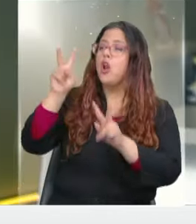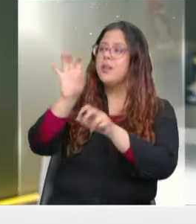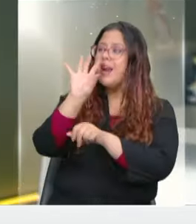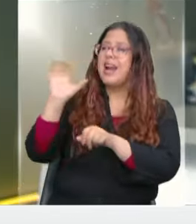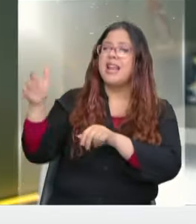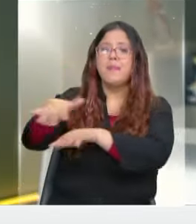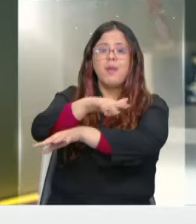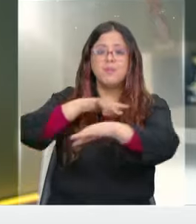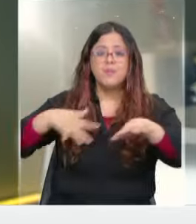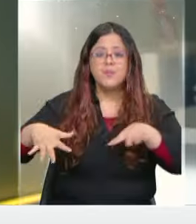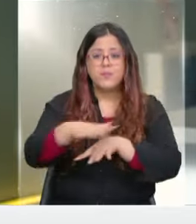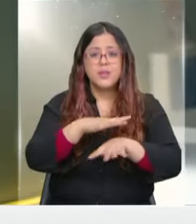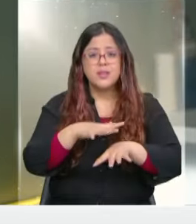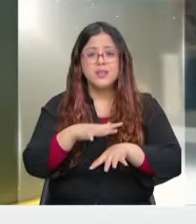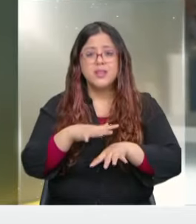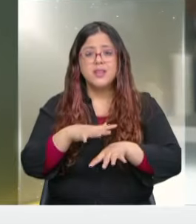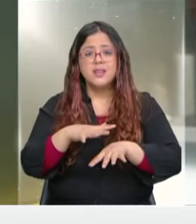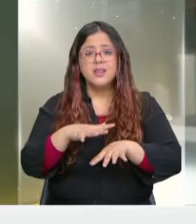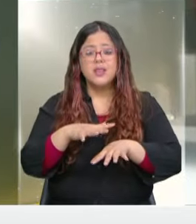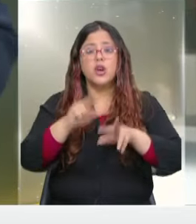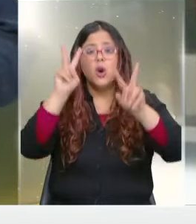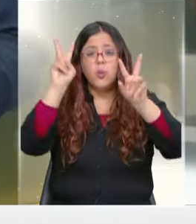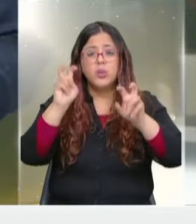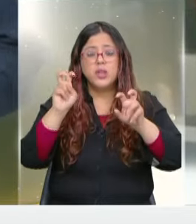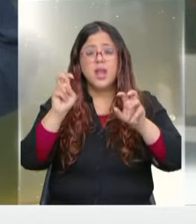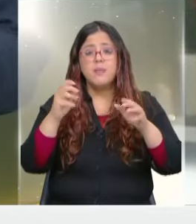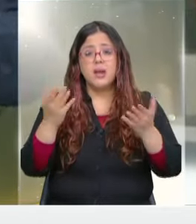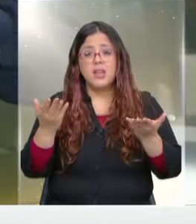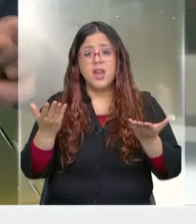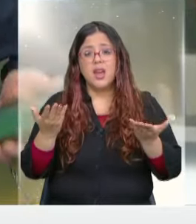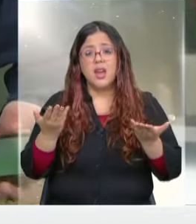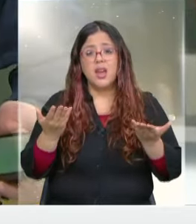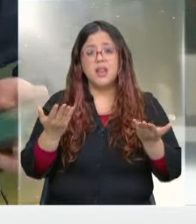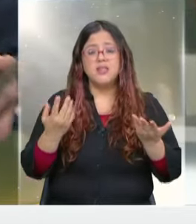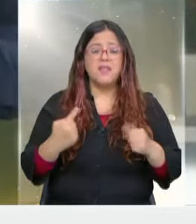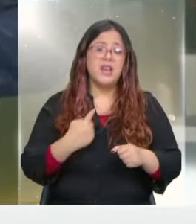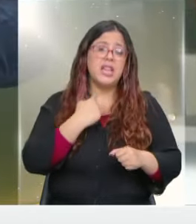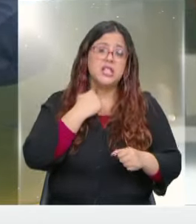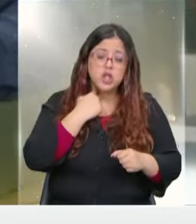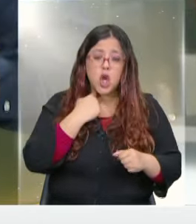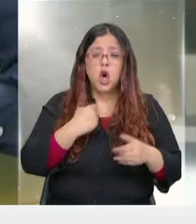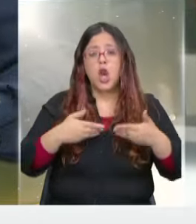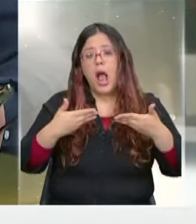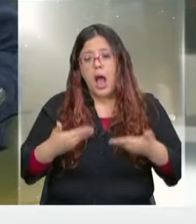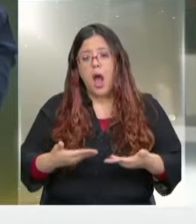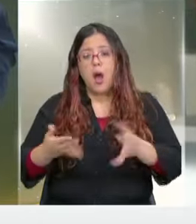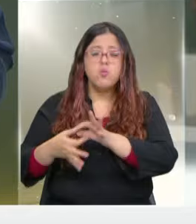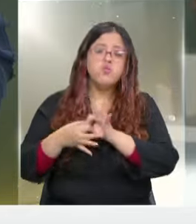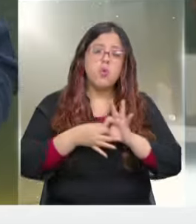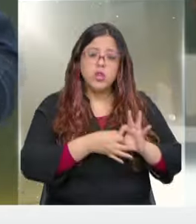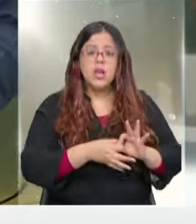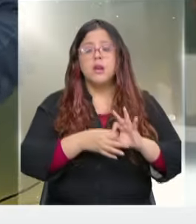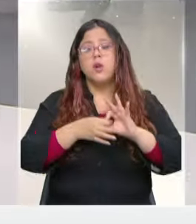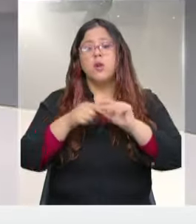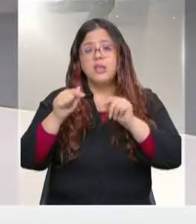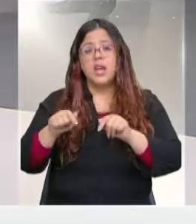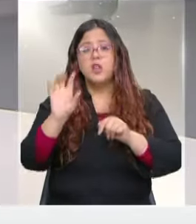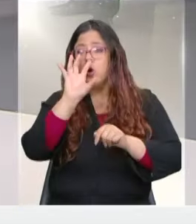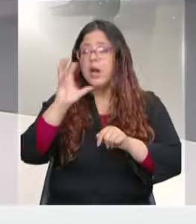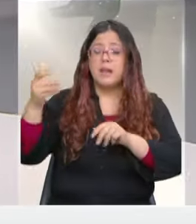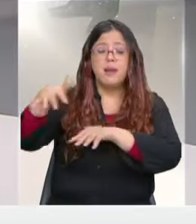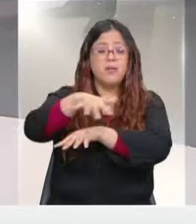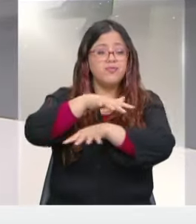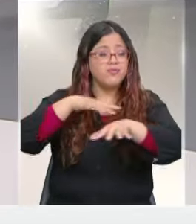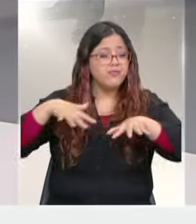100% como causa mediata, causa inmediata, una perturbación que debido a las condiciones atmosféricas se transformó en un